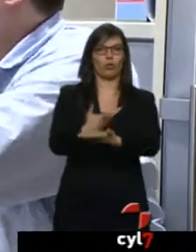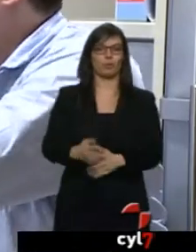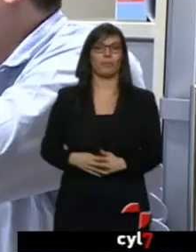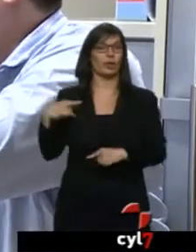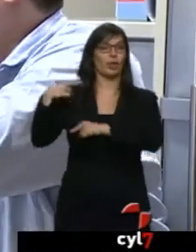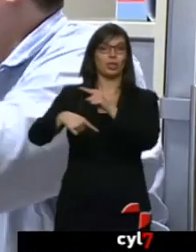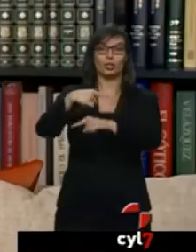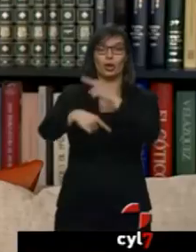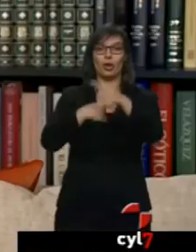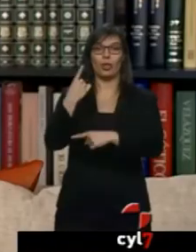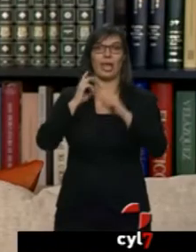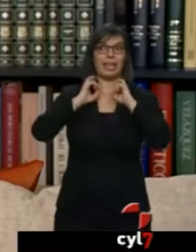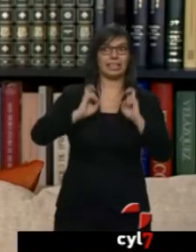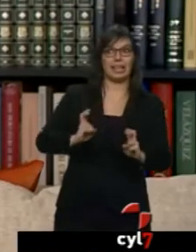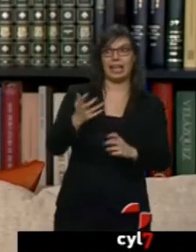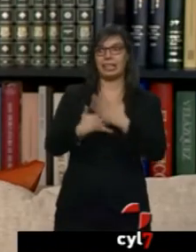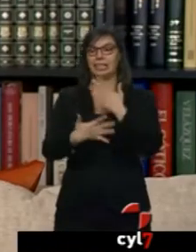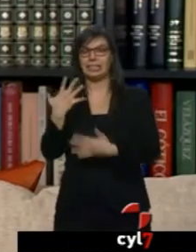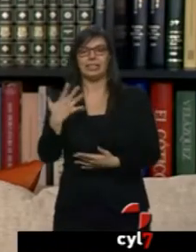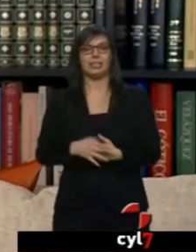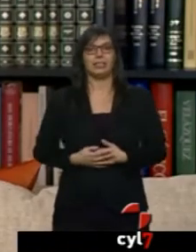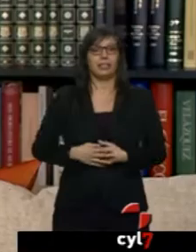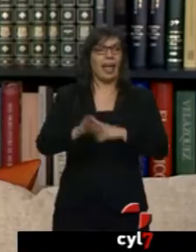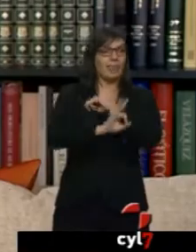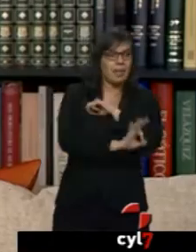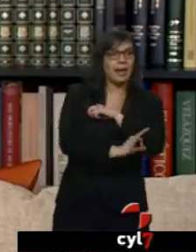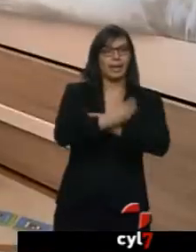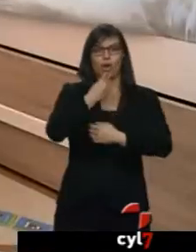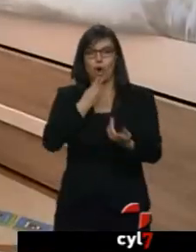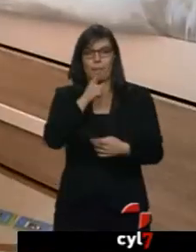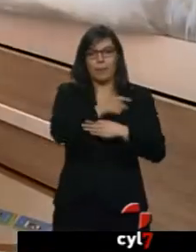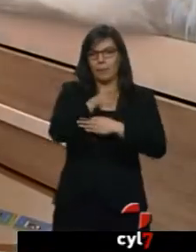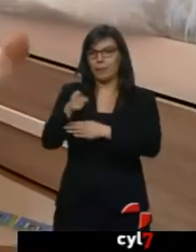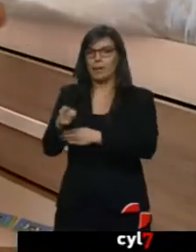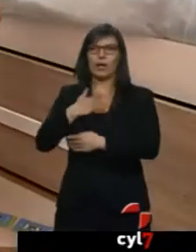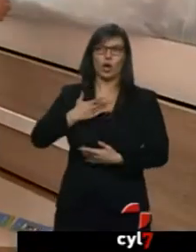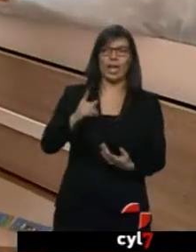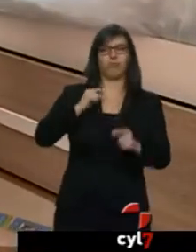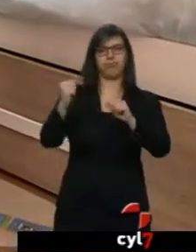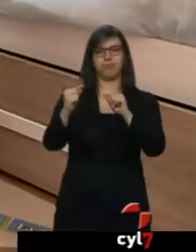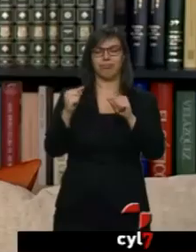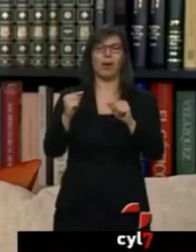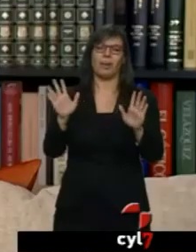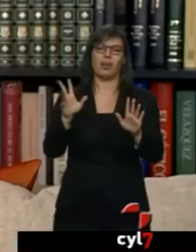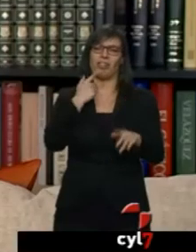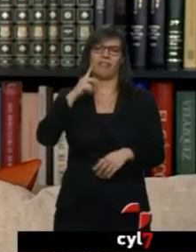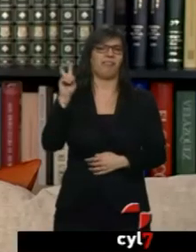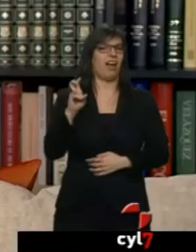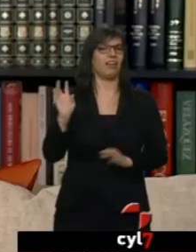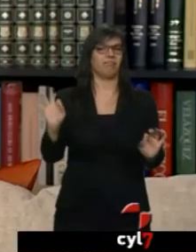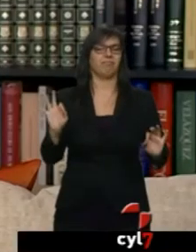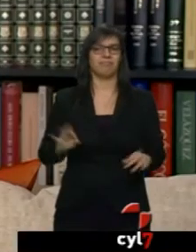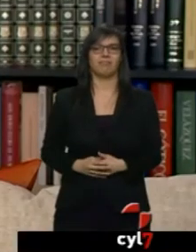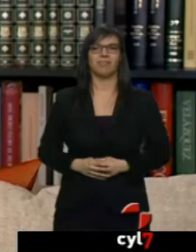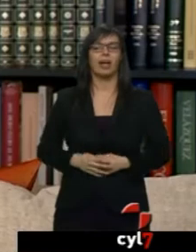momentos de estrés. A los deberes, como esto, pues no quiero. Pero merece la pena. Y es una lucha diaria pero